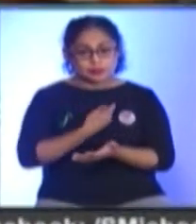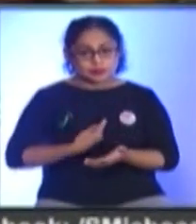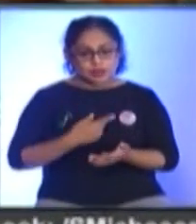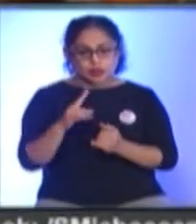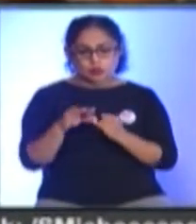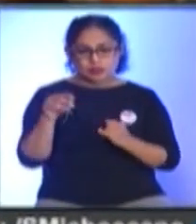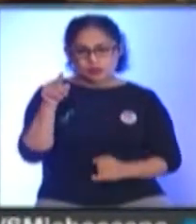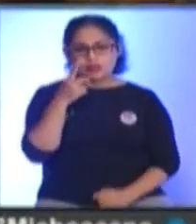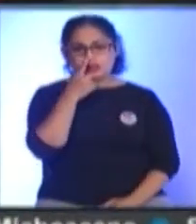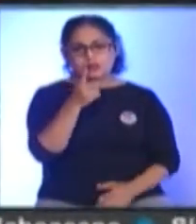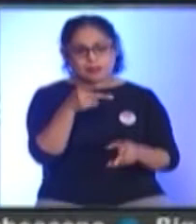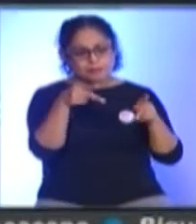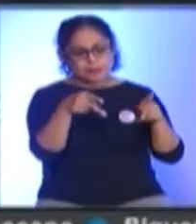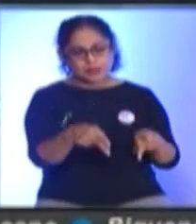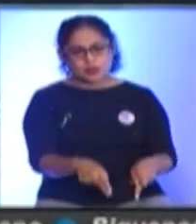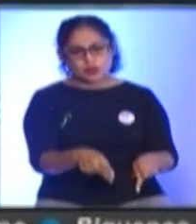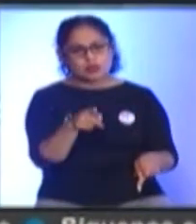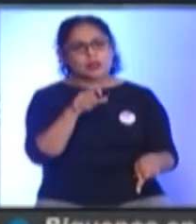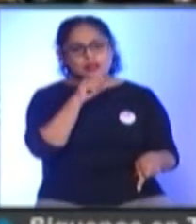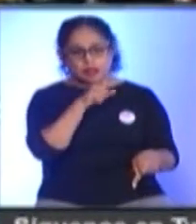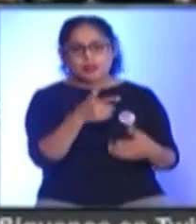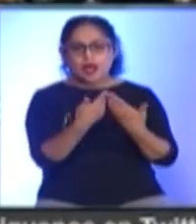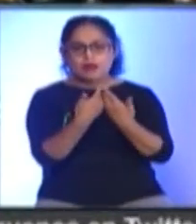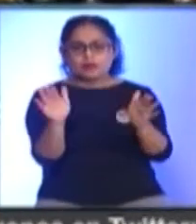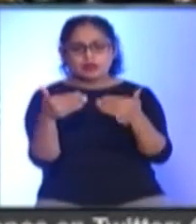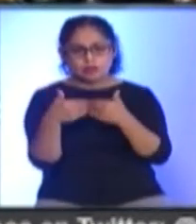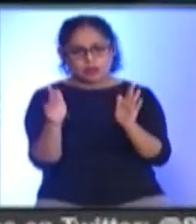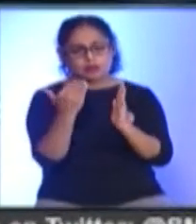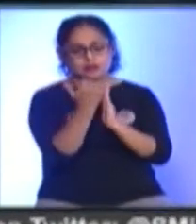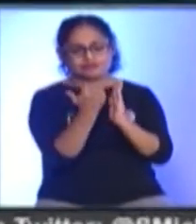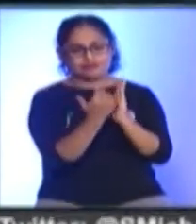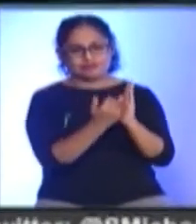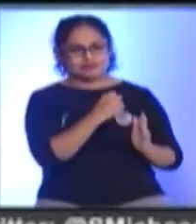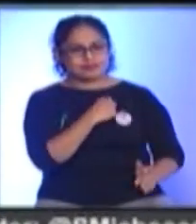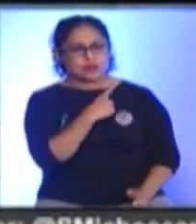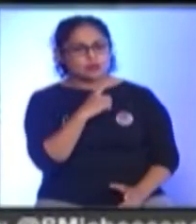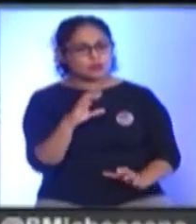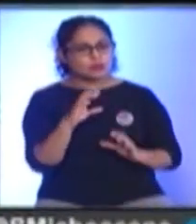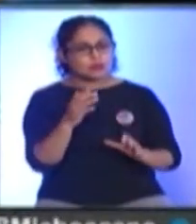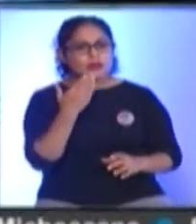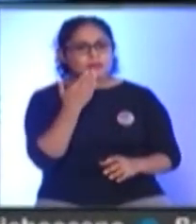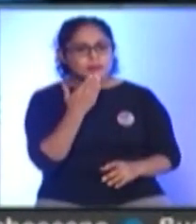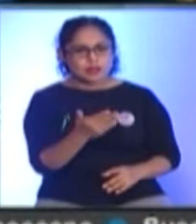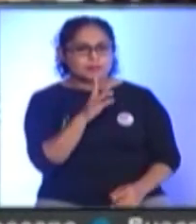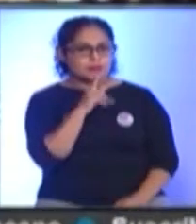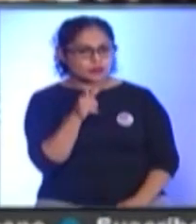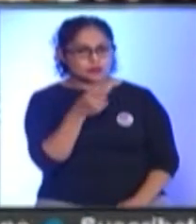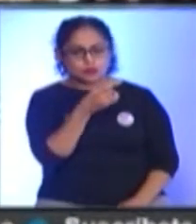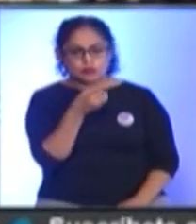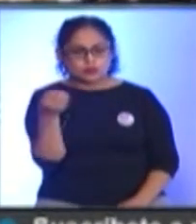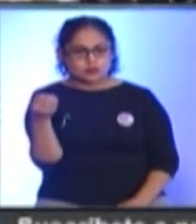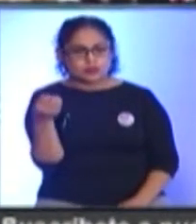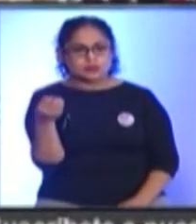Edil Mencionó Que los Panteones Del municipio También Estarán Abiertos Cuidando Las medidas Sanitarias Para lograr Una celebración Adecuada Tener